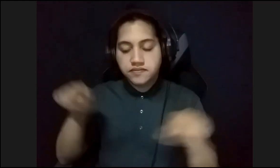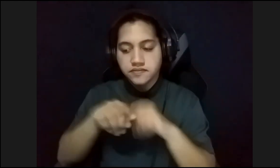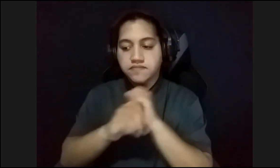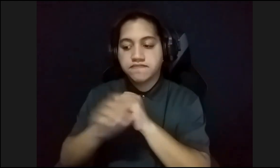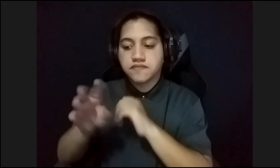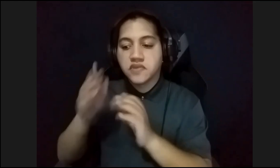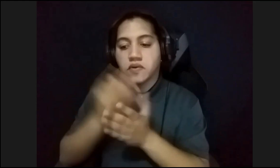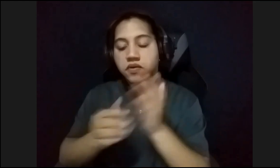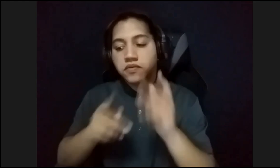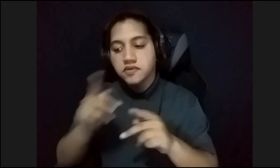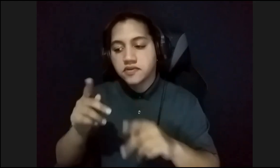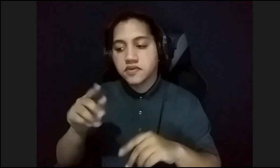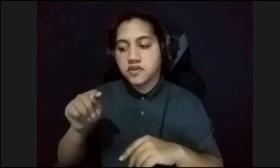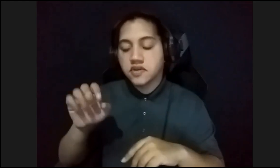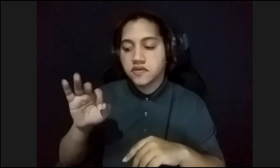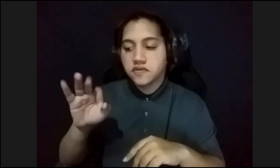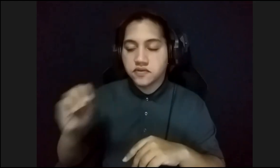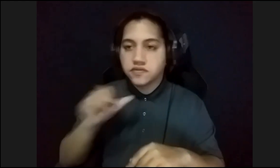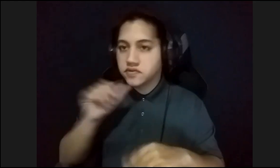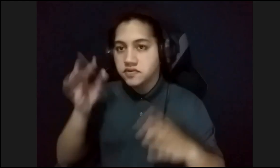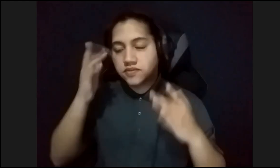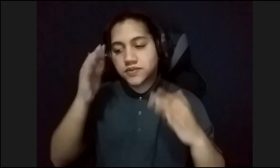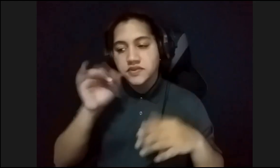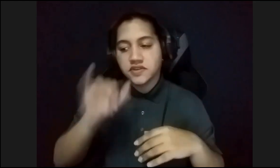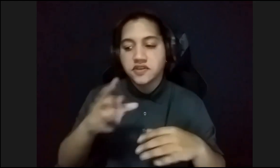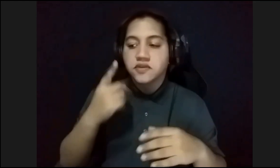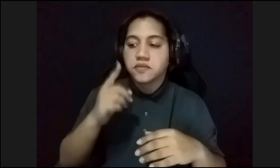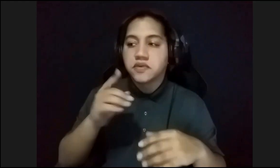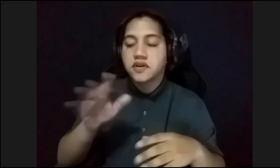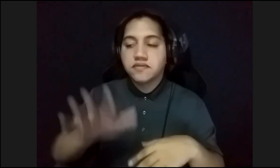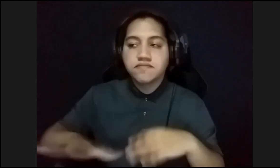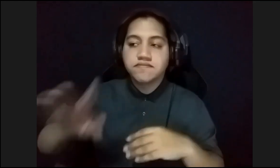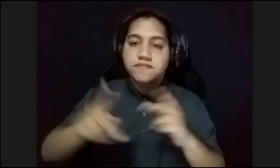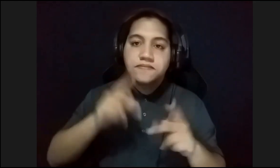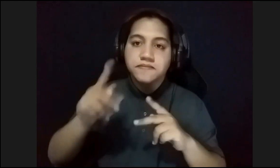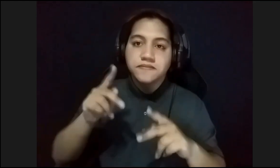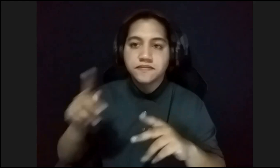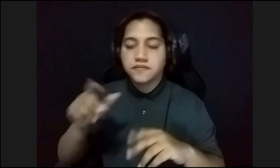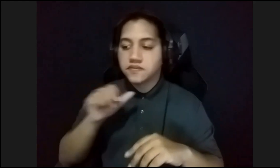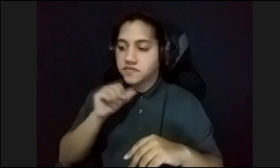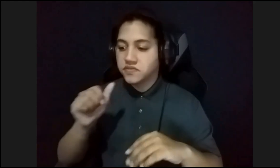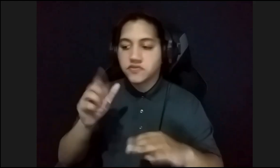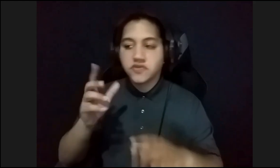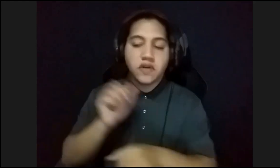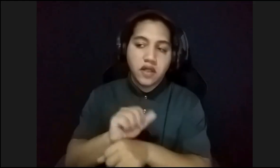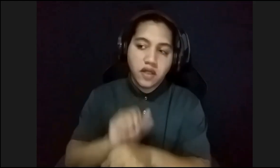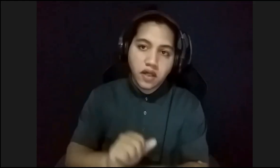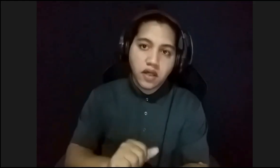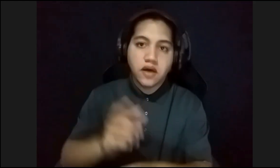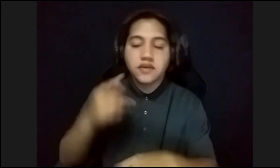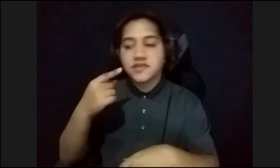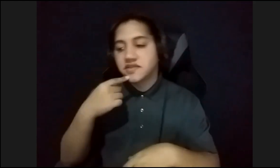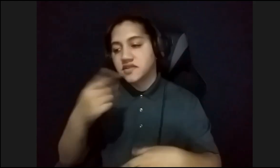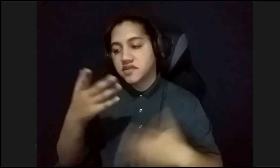decían, Tefo, no te preocupes, que eso es para el pueblo, o sea, no pases tanto trabajo. Y él decía que,